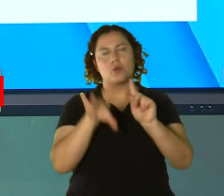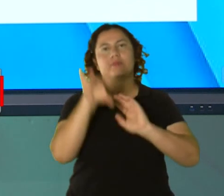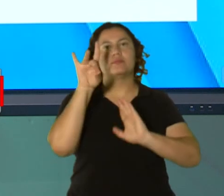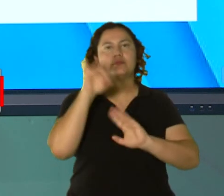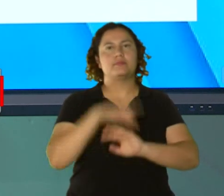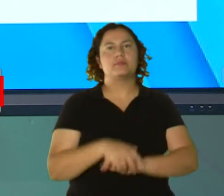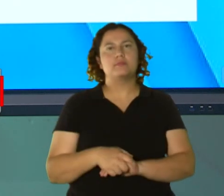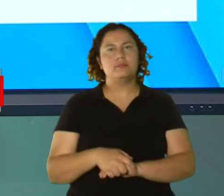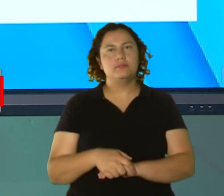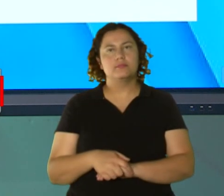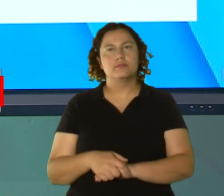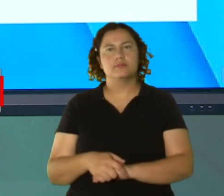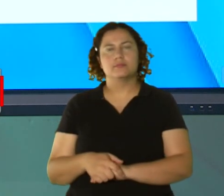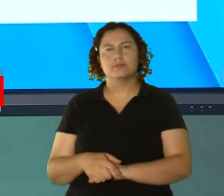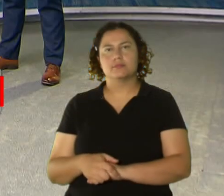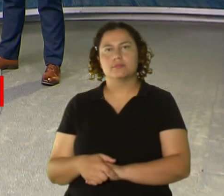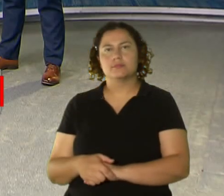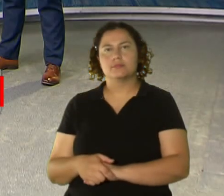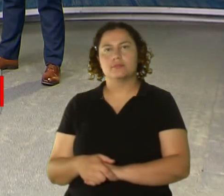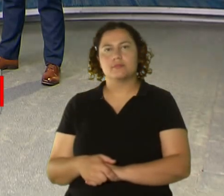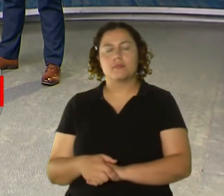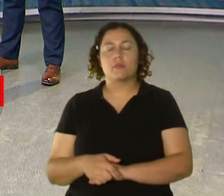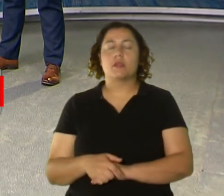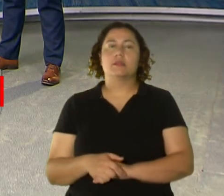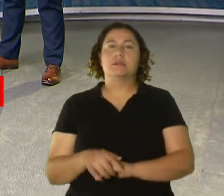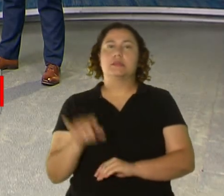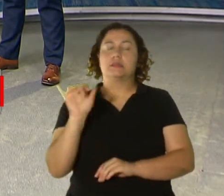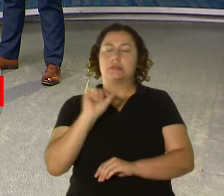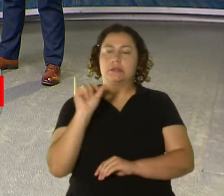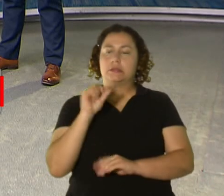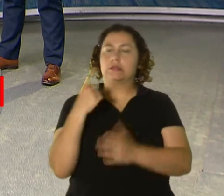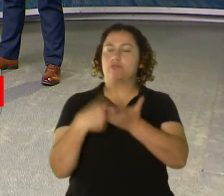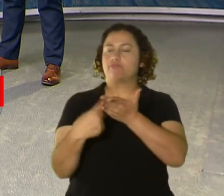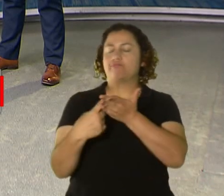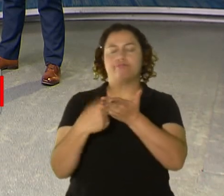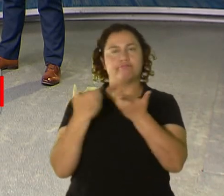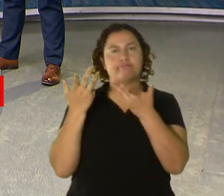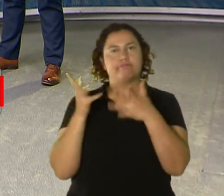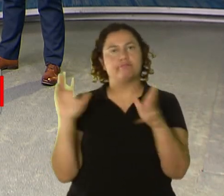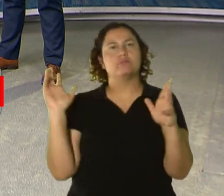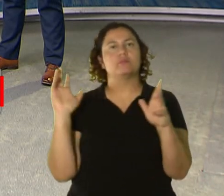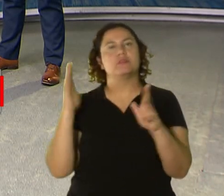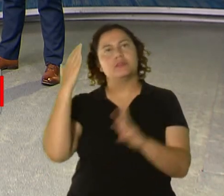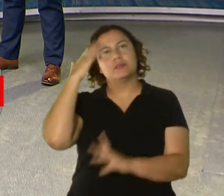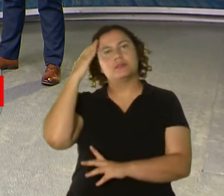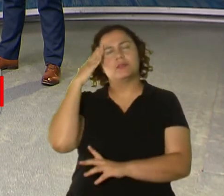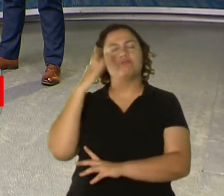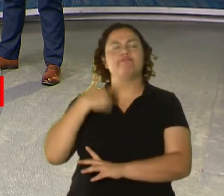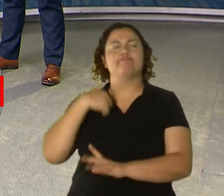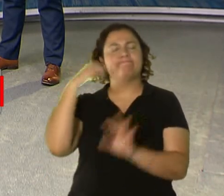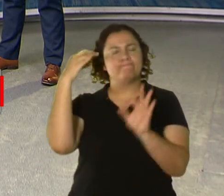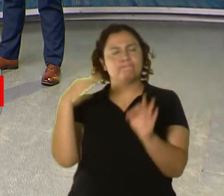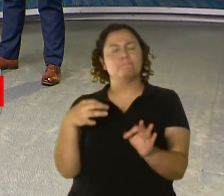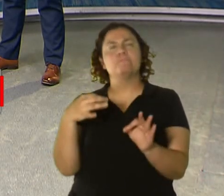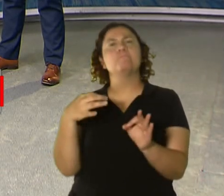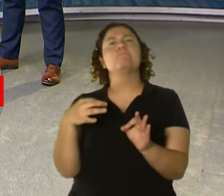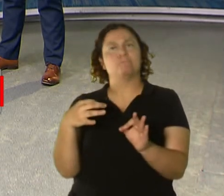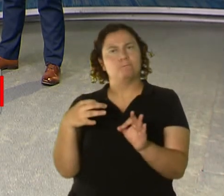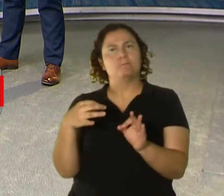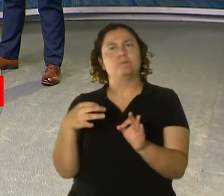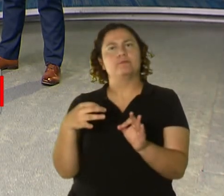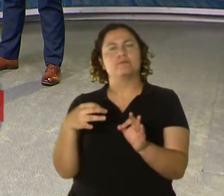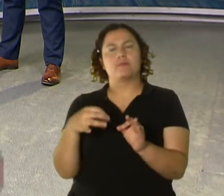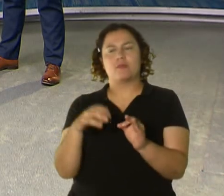Teniente, hablamos del caso de este jovencito que, pues, ya sabemos, yo estoy seguro que ya desde